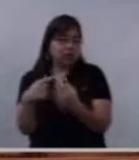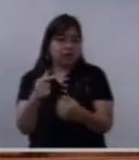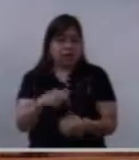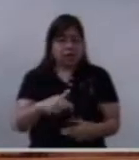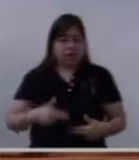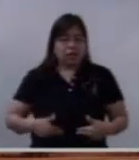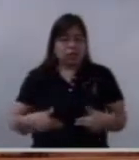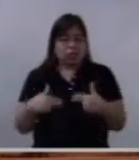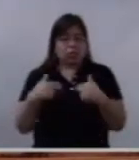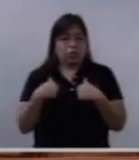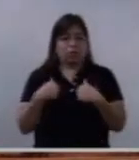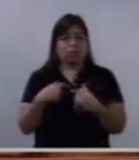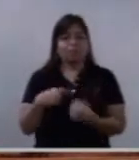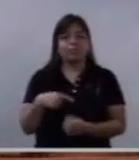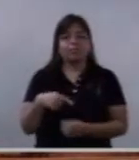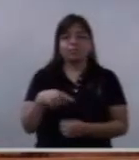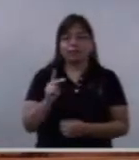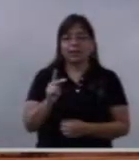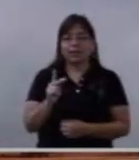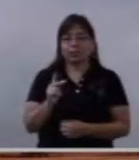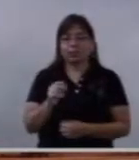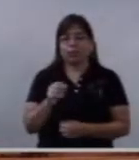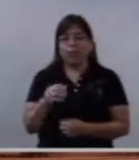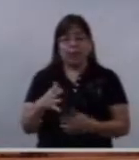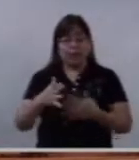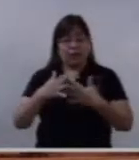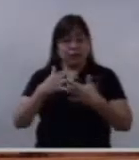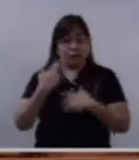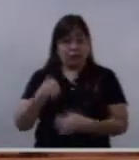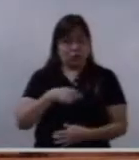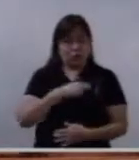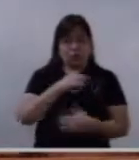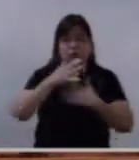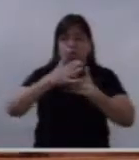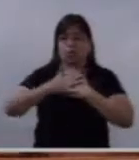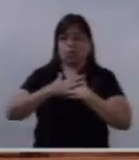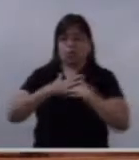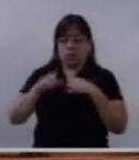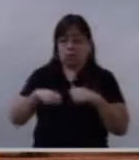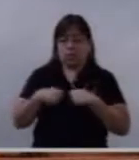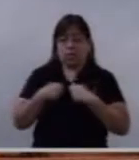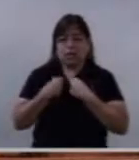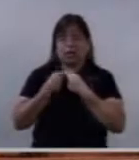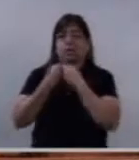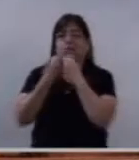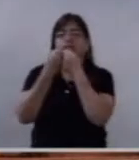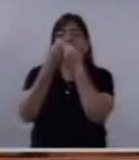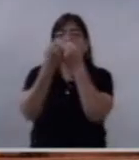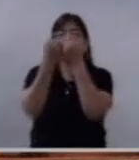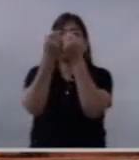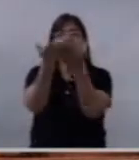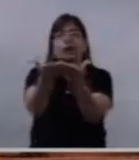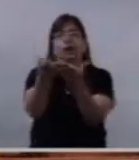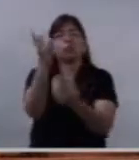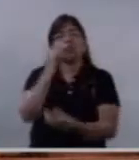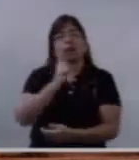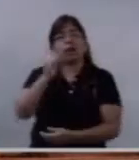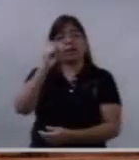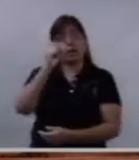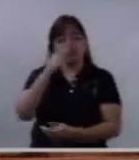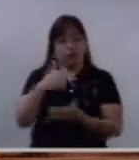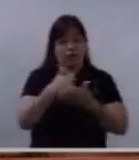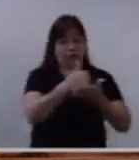es haber amado y haberse entregado a Dios y al prójimo.